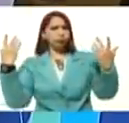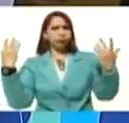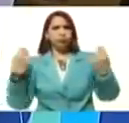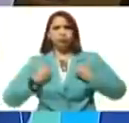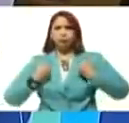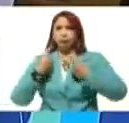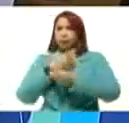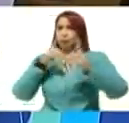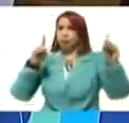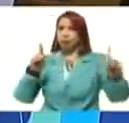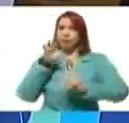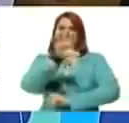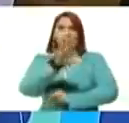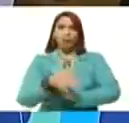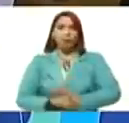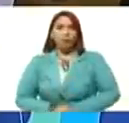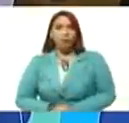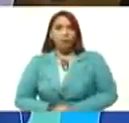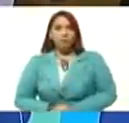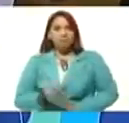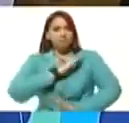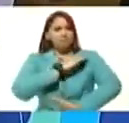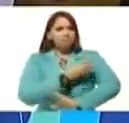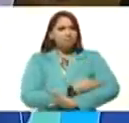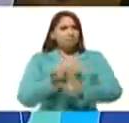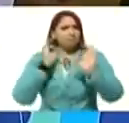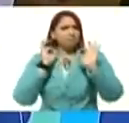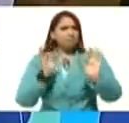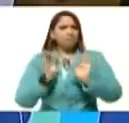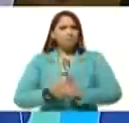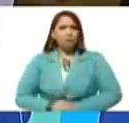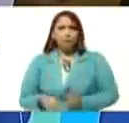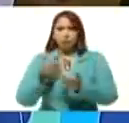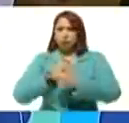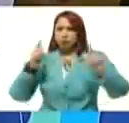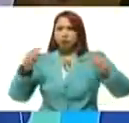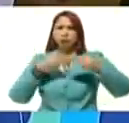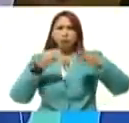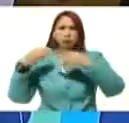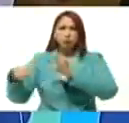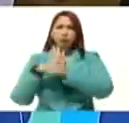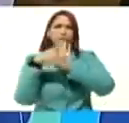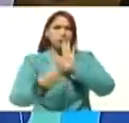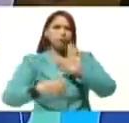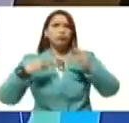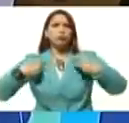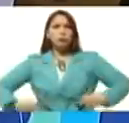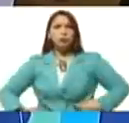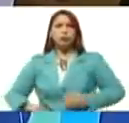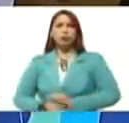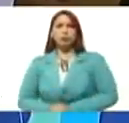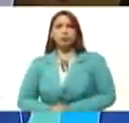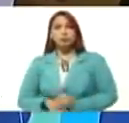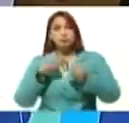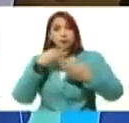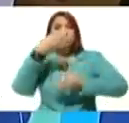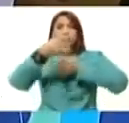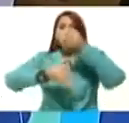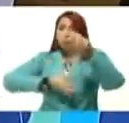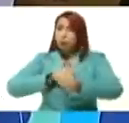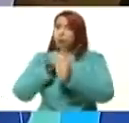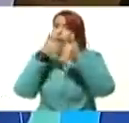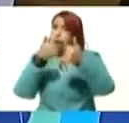democrática del país se fortalezca, las libertades públicas, los derechos humanos. Bueno, eso lo expliqué bien. Bien,